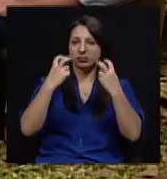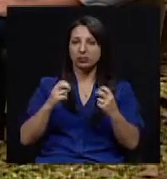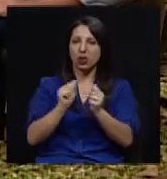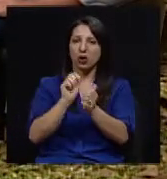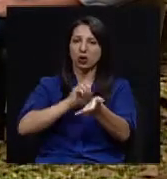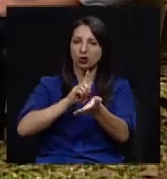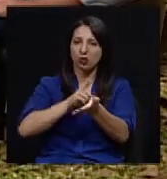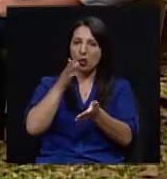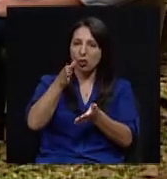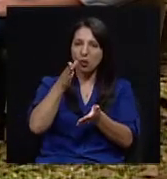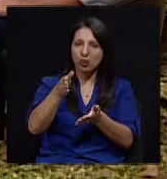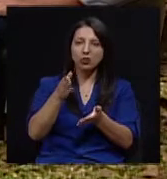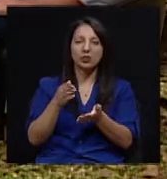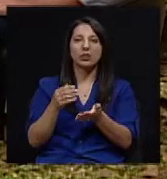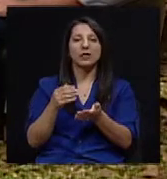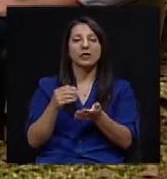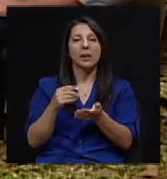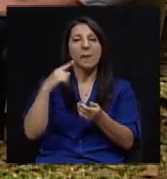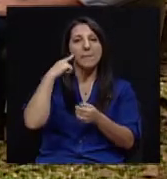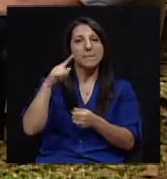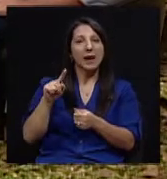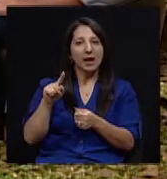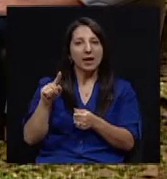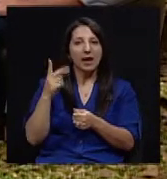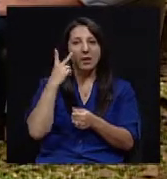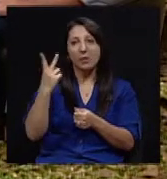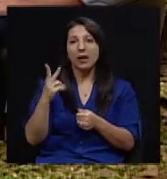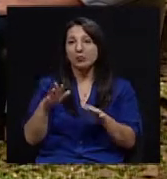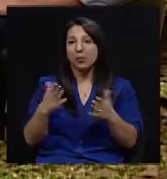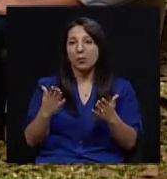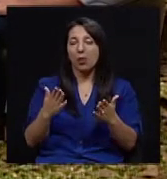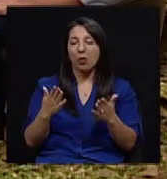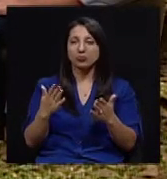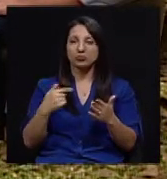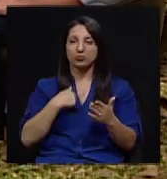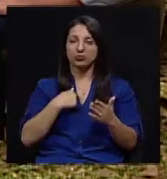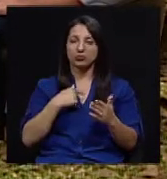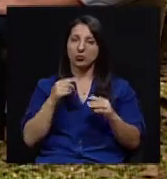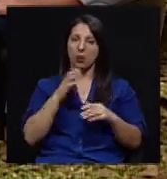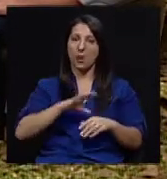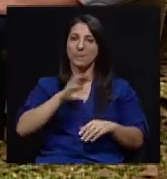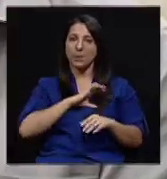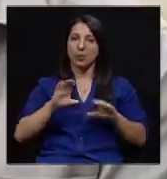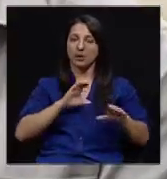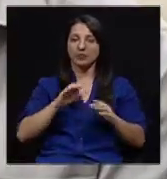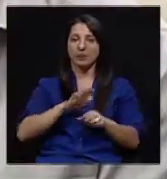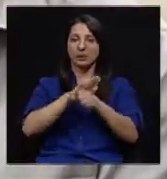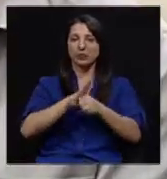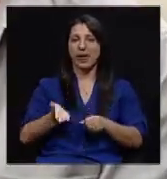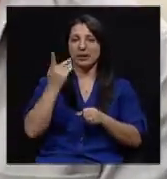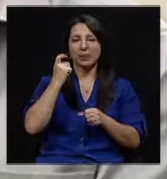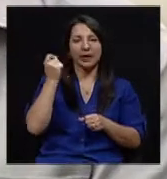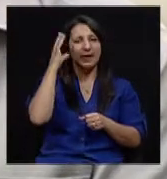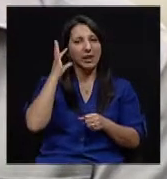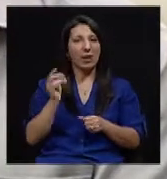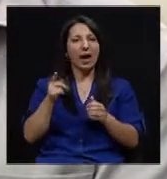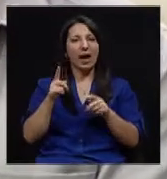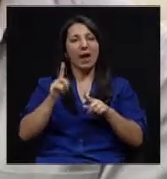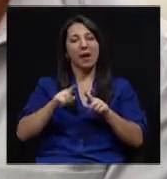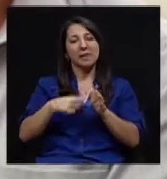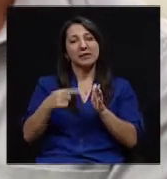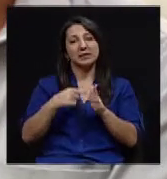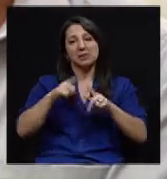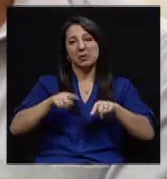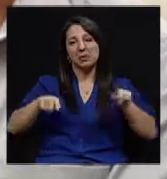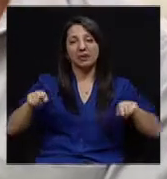médico de cabecera para ver cómo está comportándose esa hipertensión? Porque entiendo que a veces puede ser variable, y